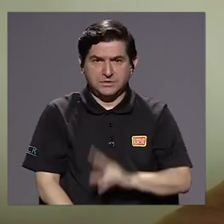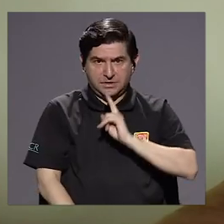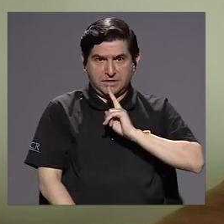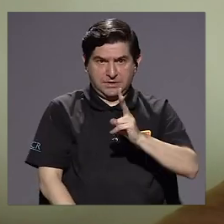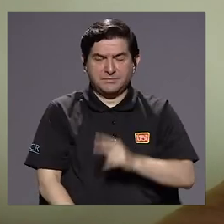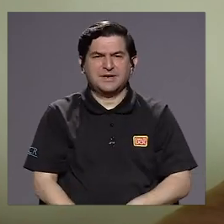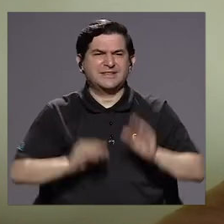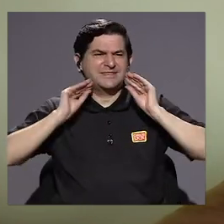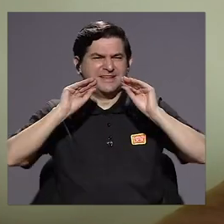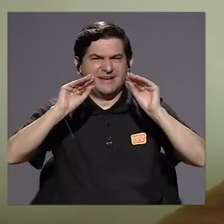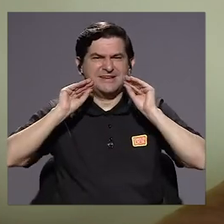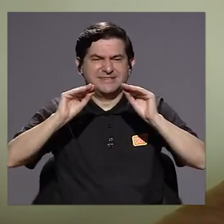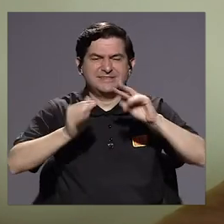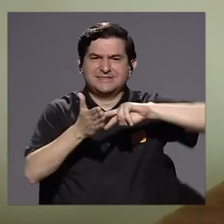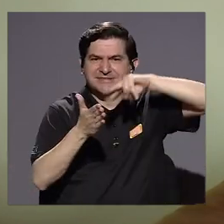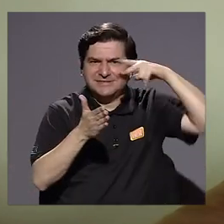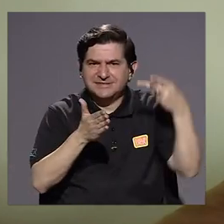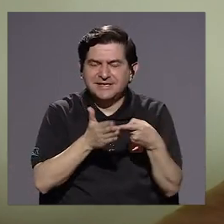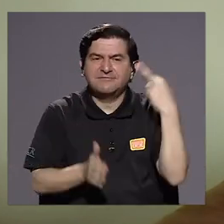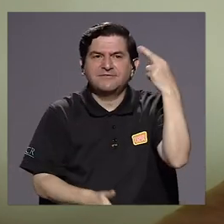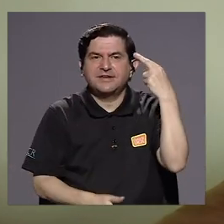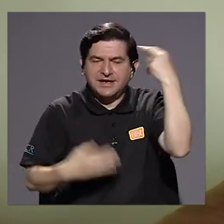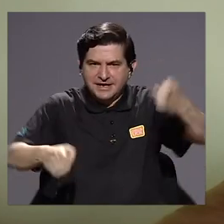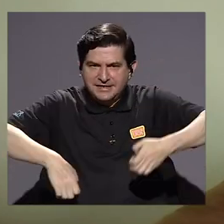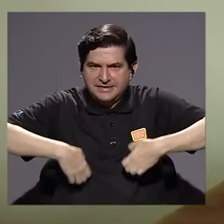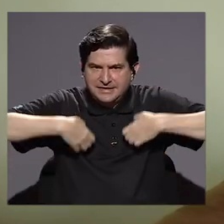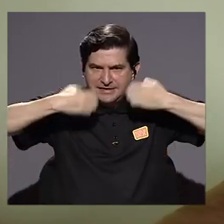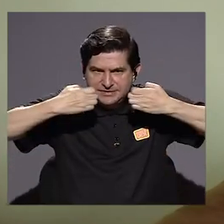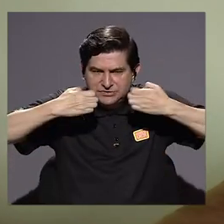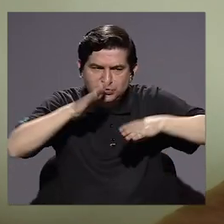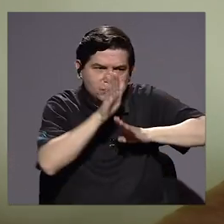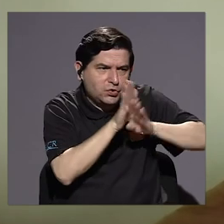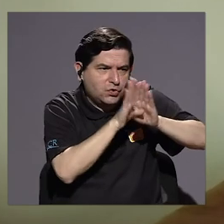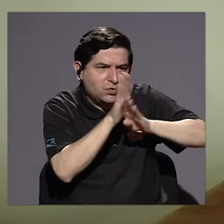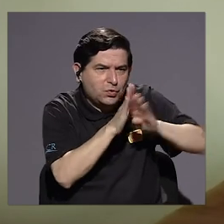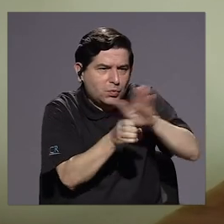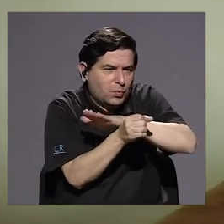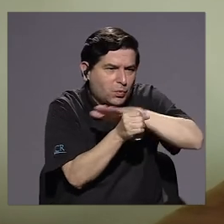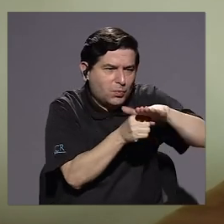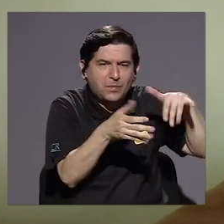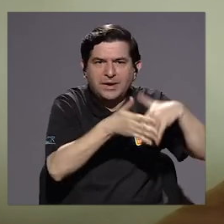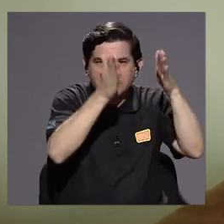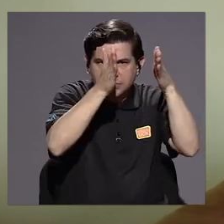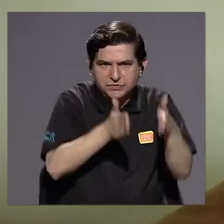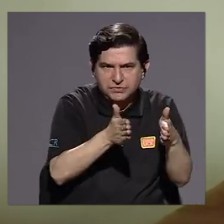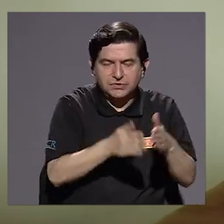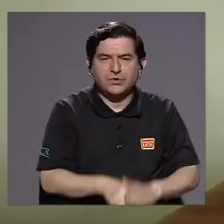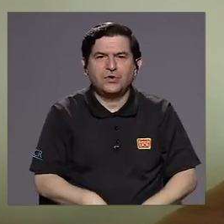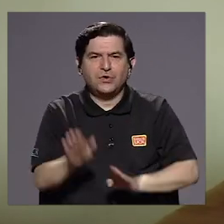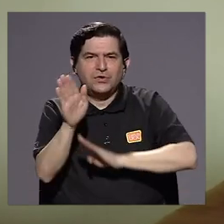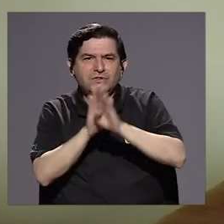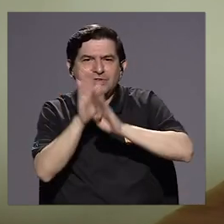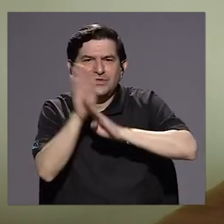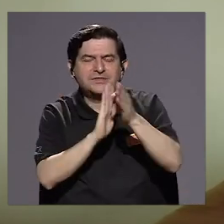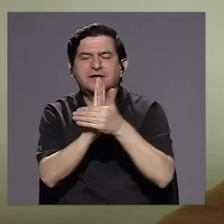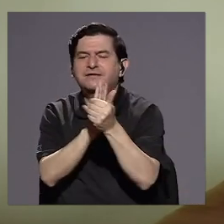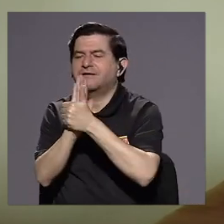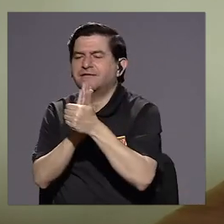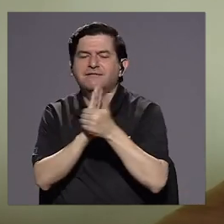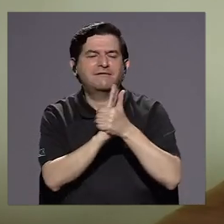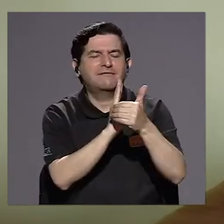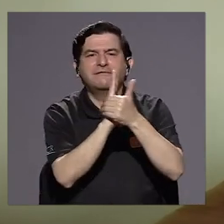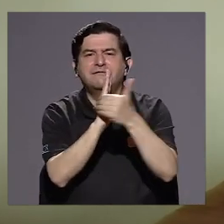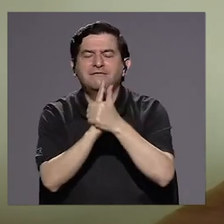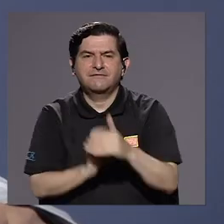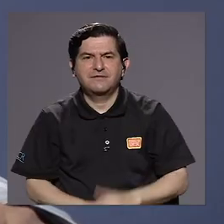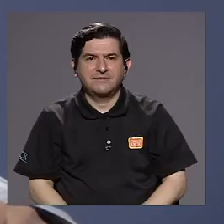realmente la pedagogía se convierta en esta razón de ser el desarrollo integral de los estudiantes y ese desarrollo de habilidades